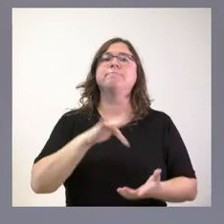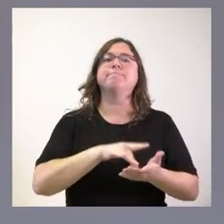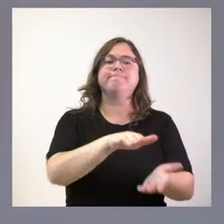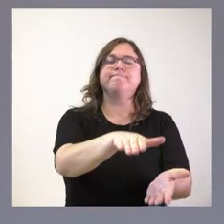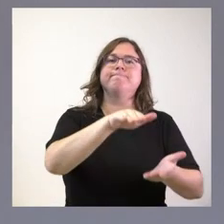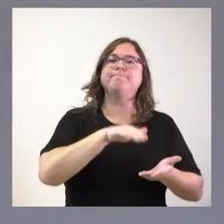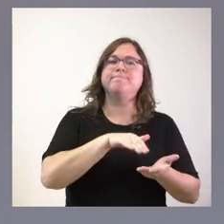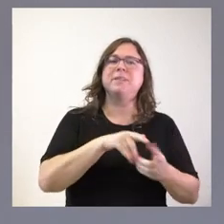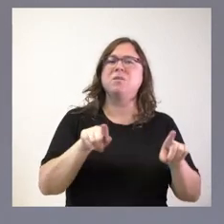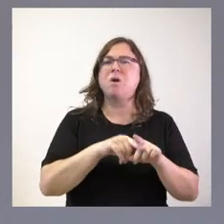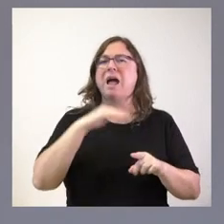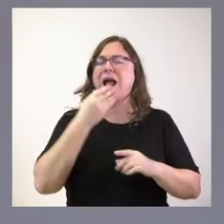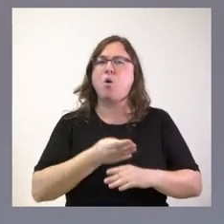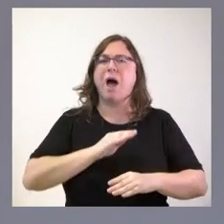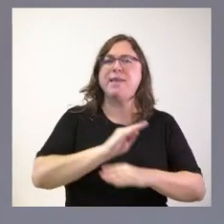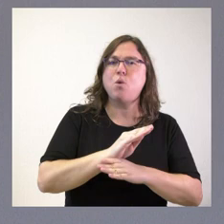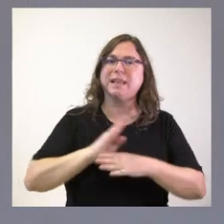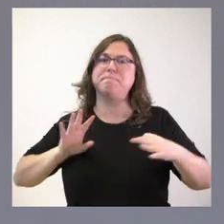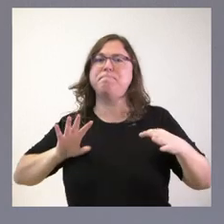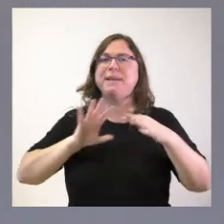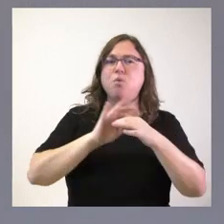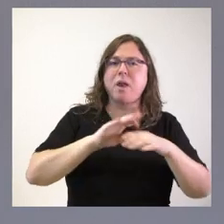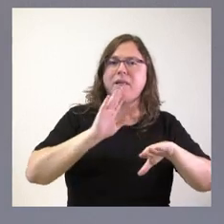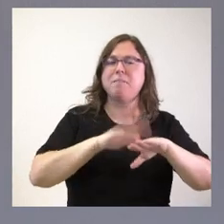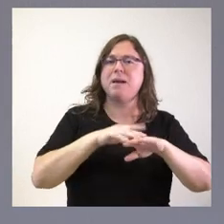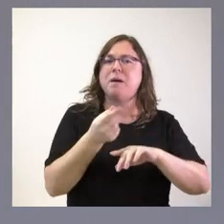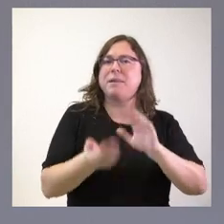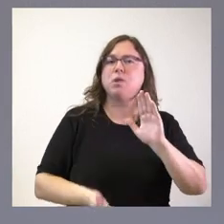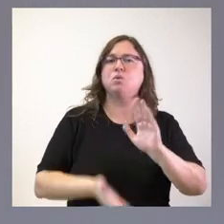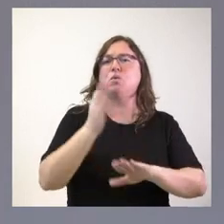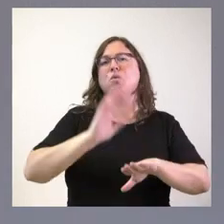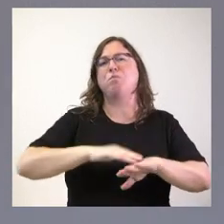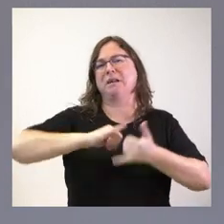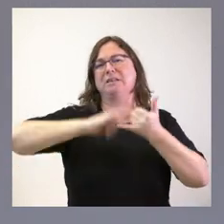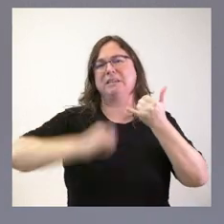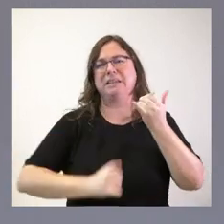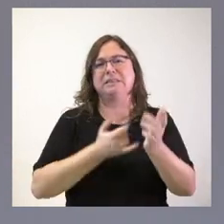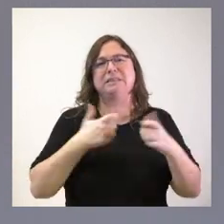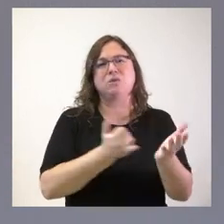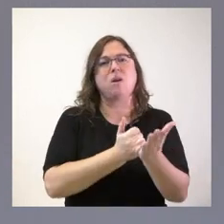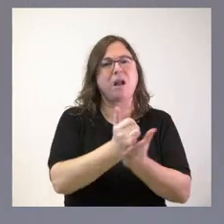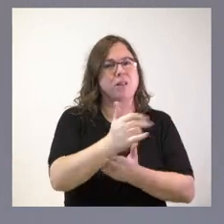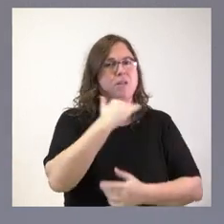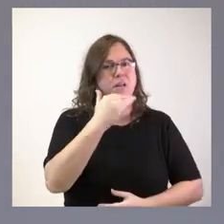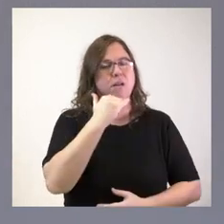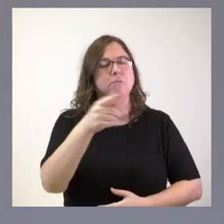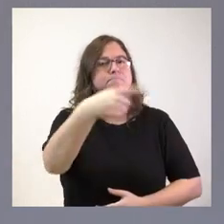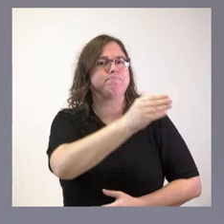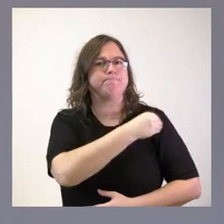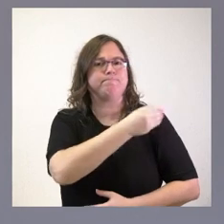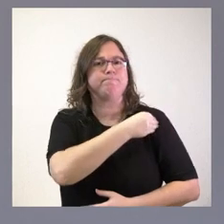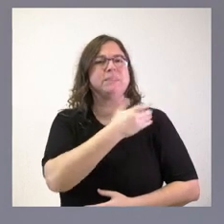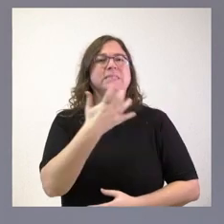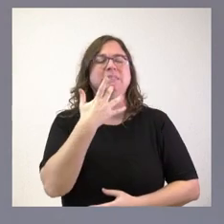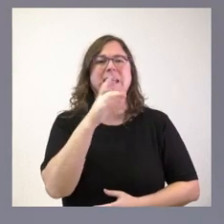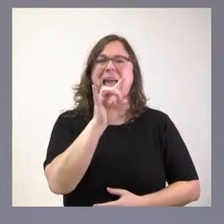aquí un conjunto de ayudas vinculadas al incremento de los precios y a la crisis por la que atraviesa el sector agrario en su conjunto, que me planteaba si no era